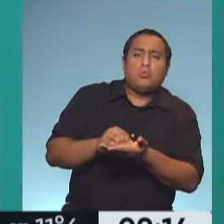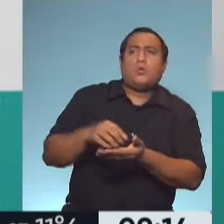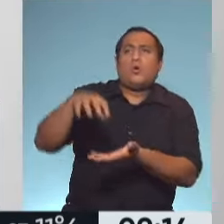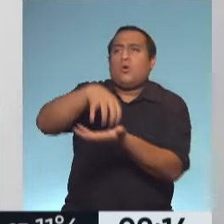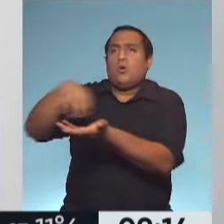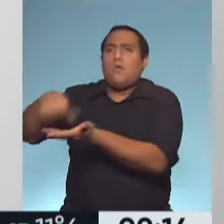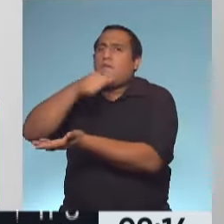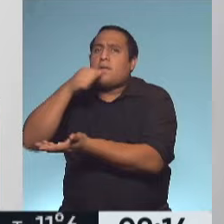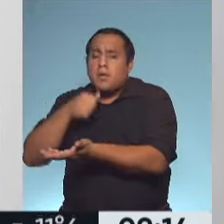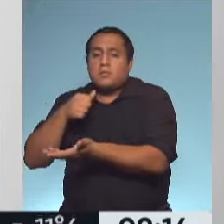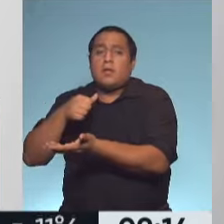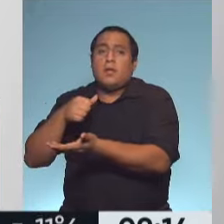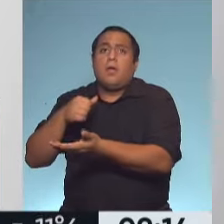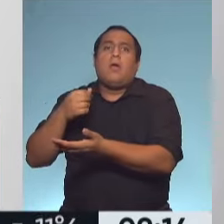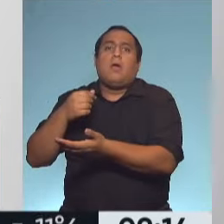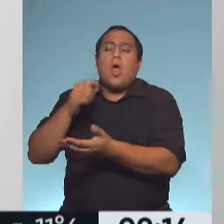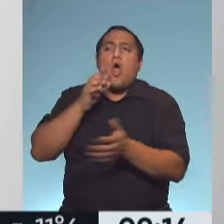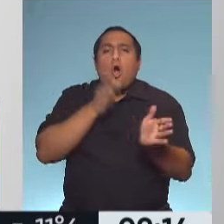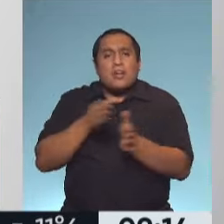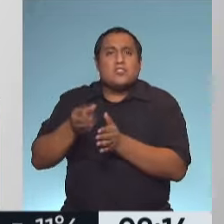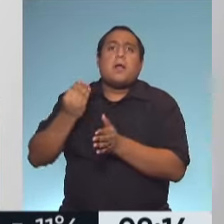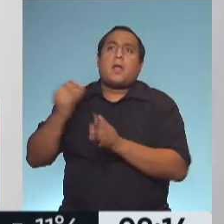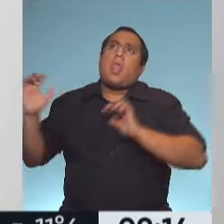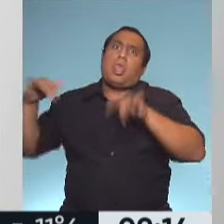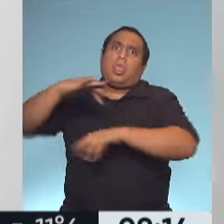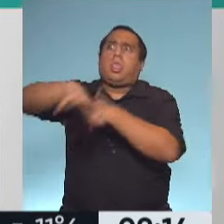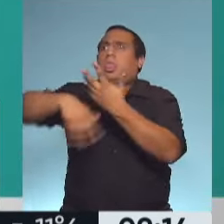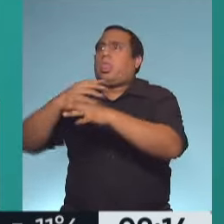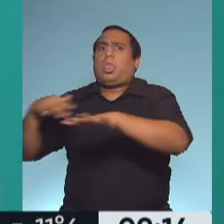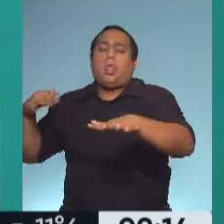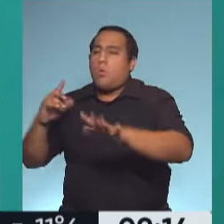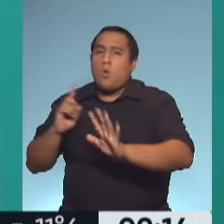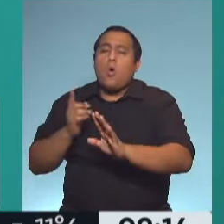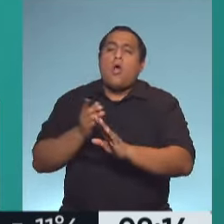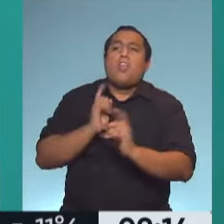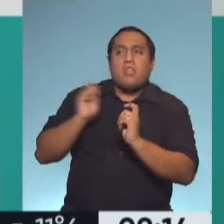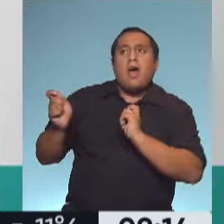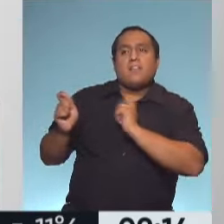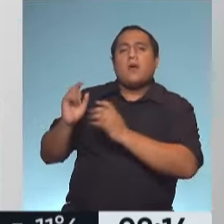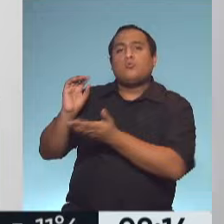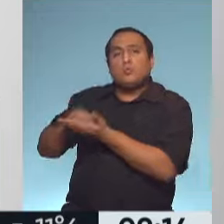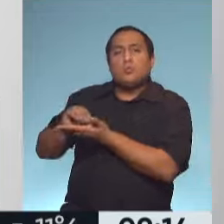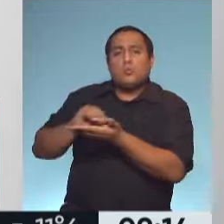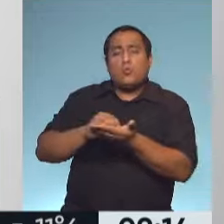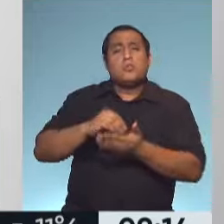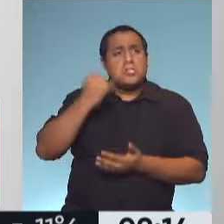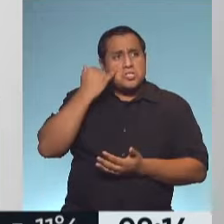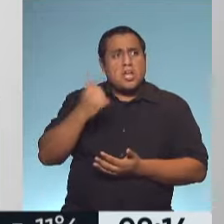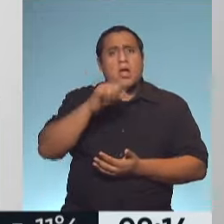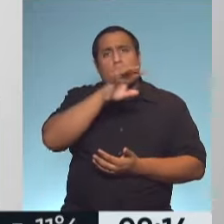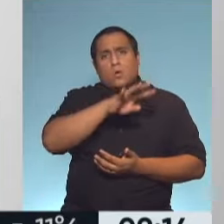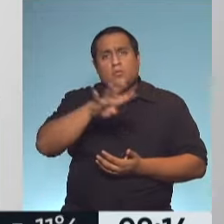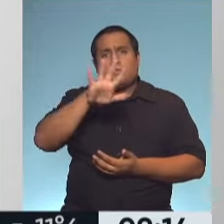aglomeraciones en las puertas de las farmacias, vamos a ir asignando los turnos de vacuna antigripal. Ya tenemos más de 450